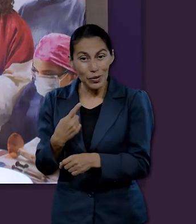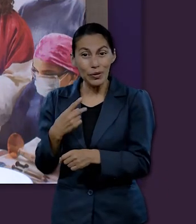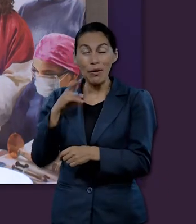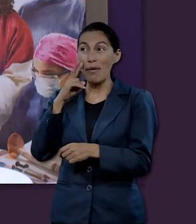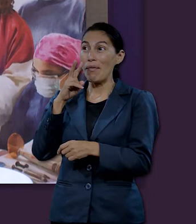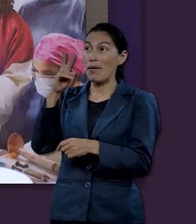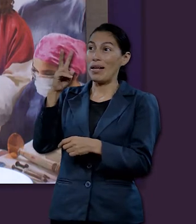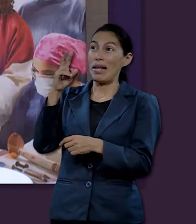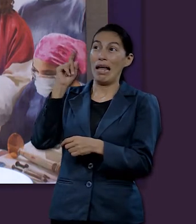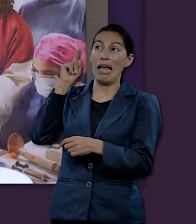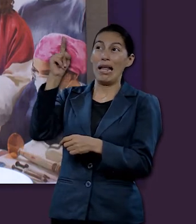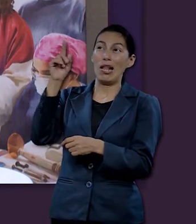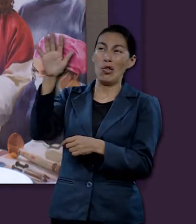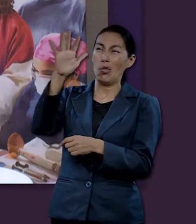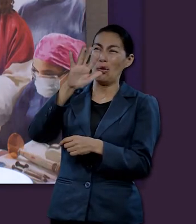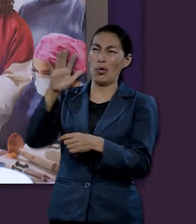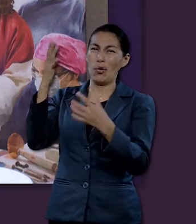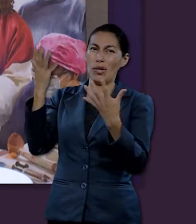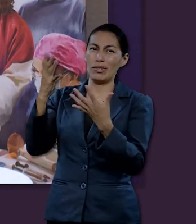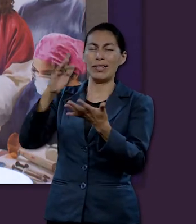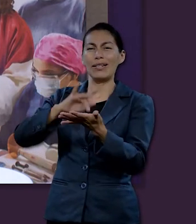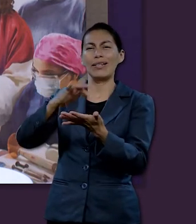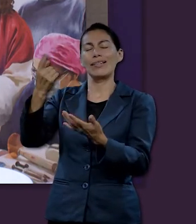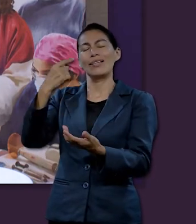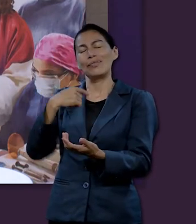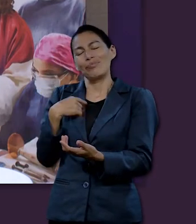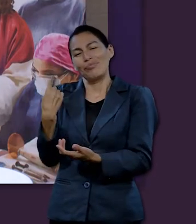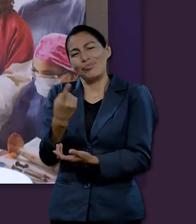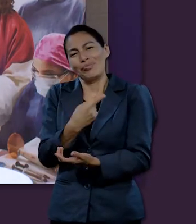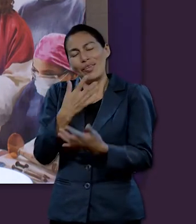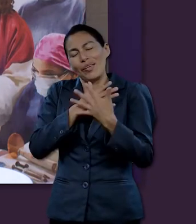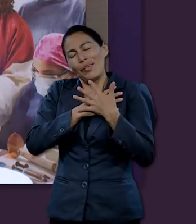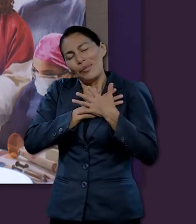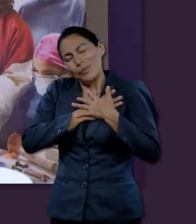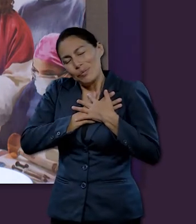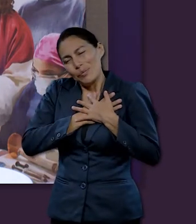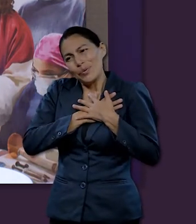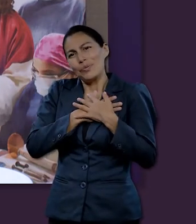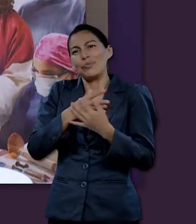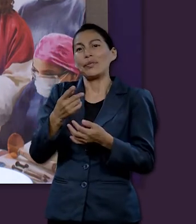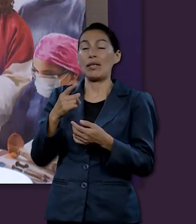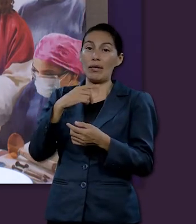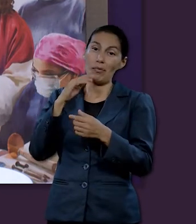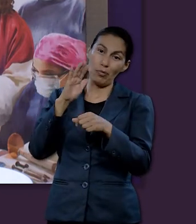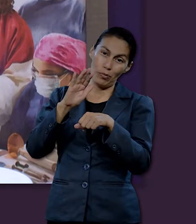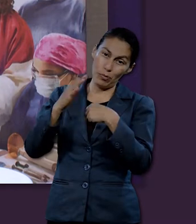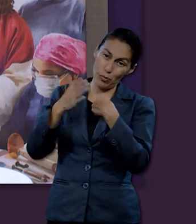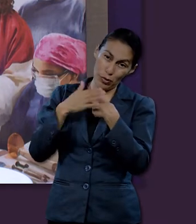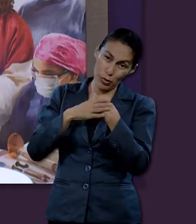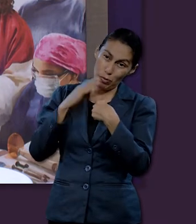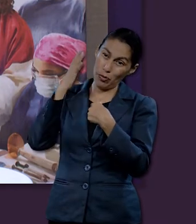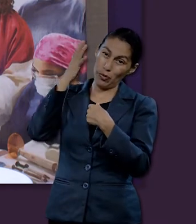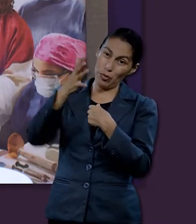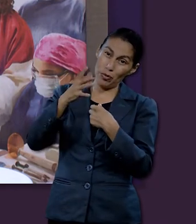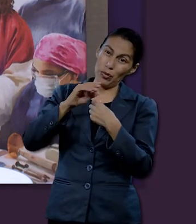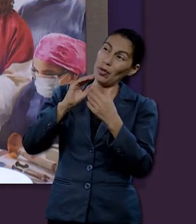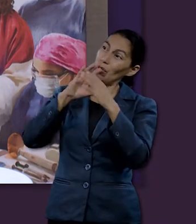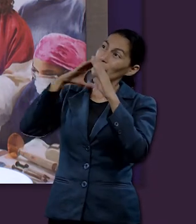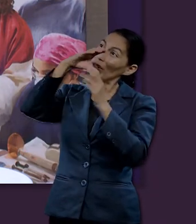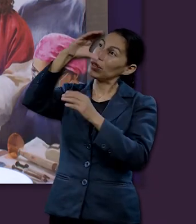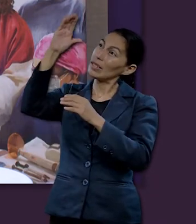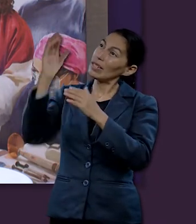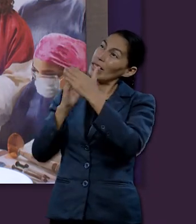amor de nosotros para permitirnos acceder a la bendición mayor que es vivir por Él por la eternidad y no volver